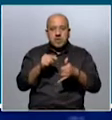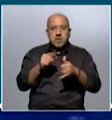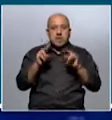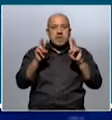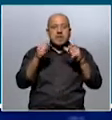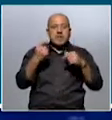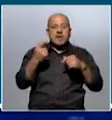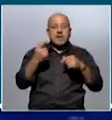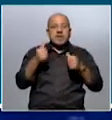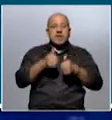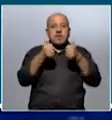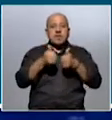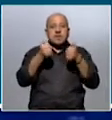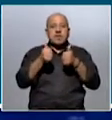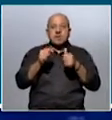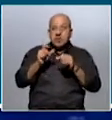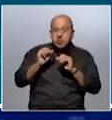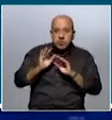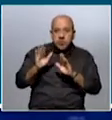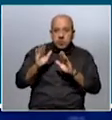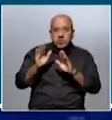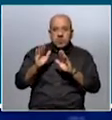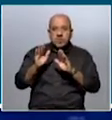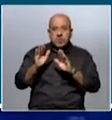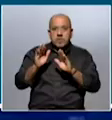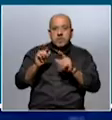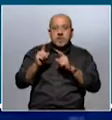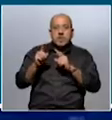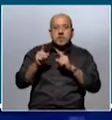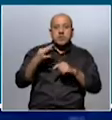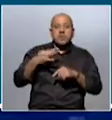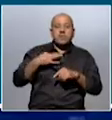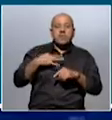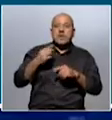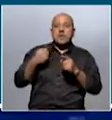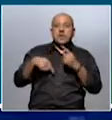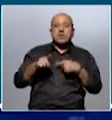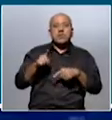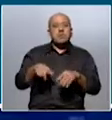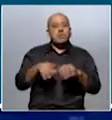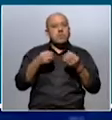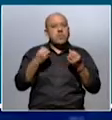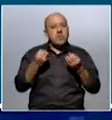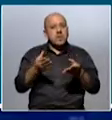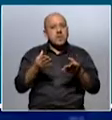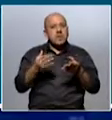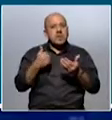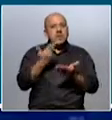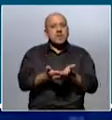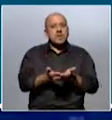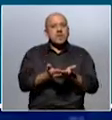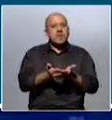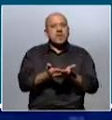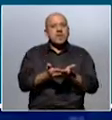actividades de la vida cotidiana, son independientes en su vida cotidiana. Entonces, ¿por qué se plantea tan